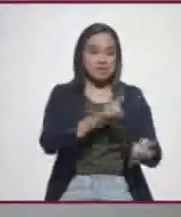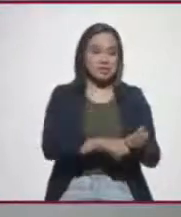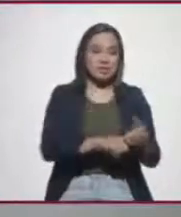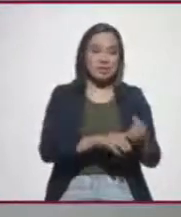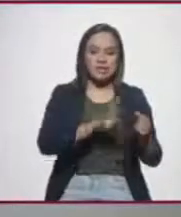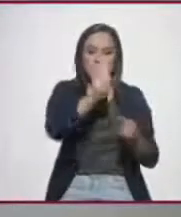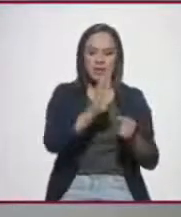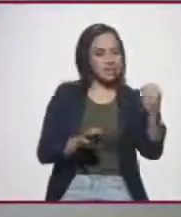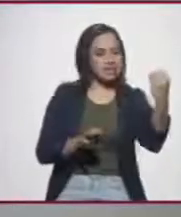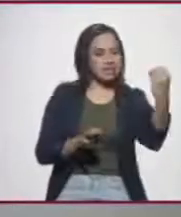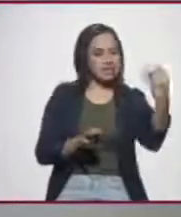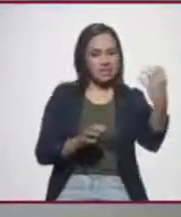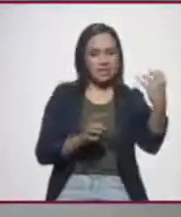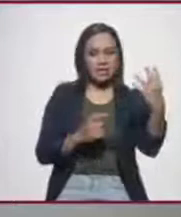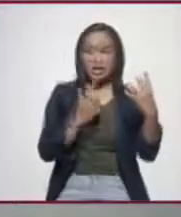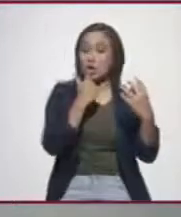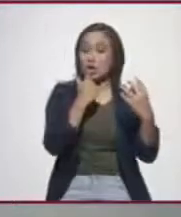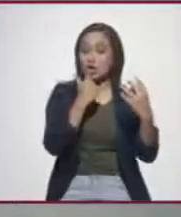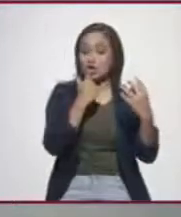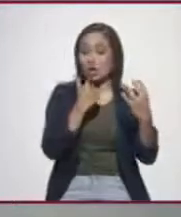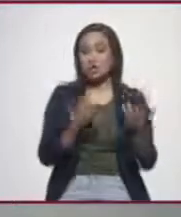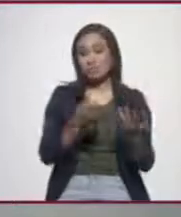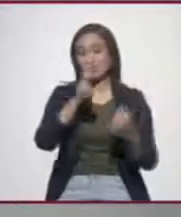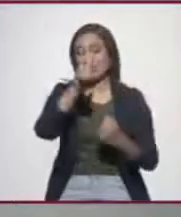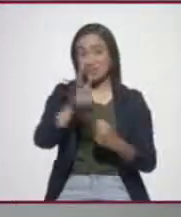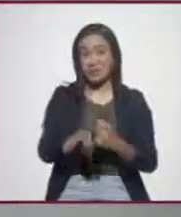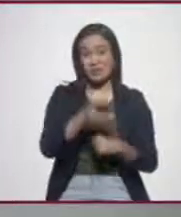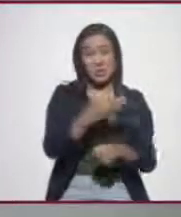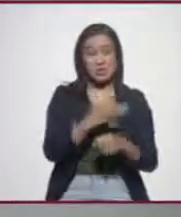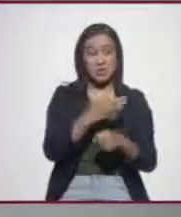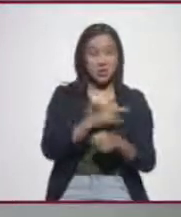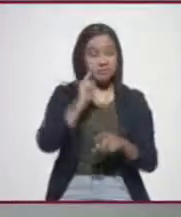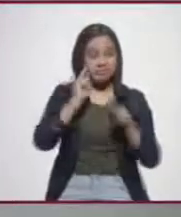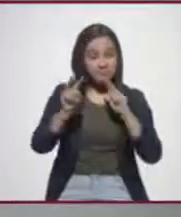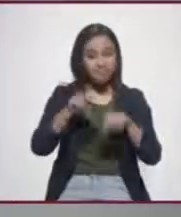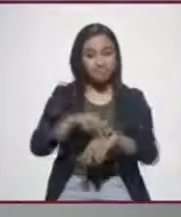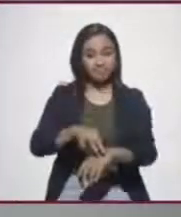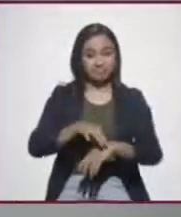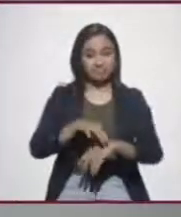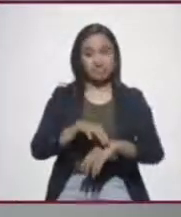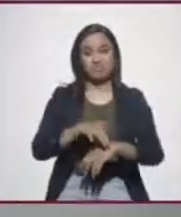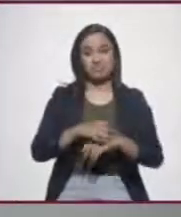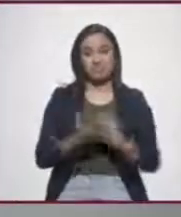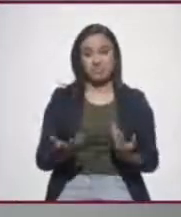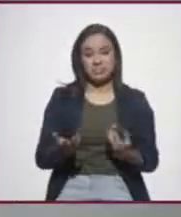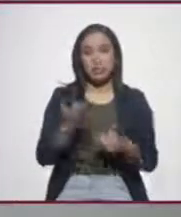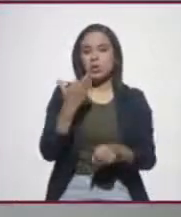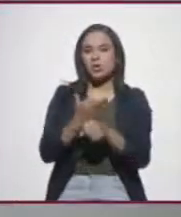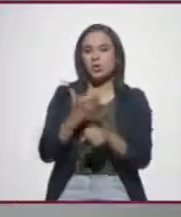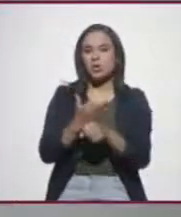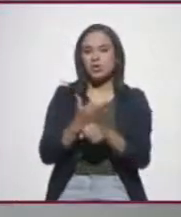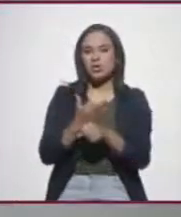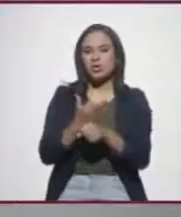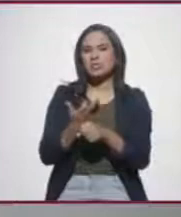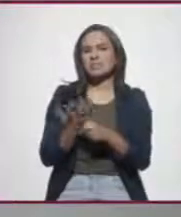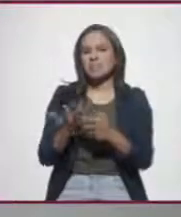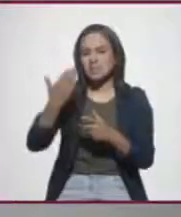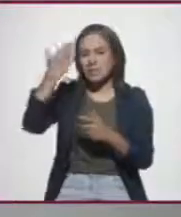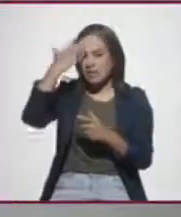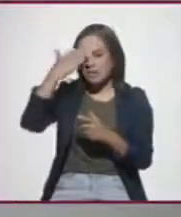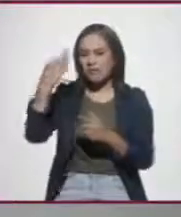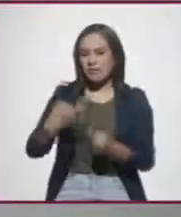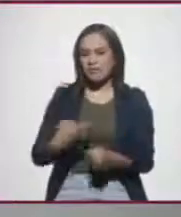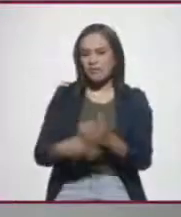encendiendo, pero es la realidad que estamos viviendo. Así es. es el punto que más conocemos acerca de lo que puede ocurrir en materia de